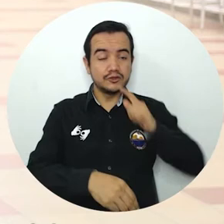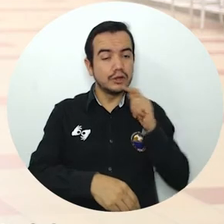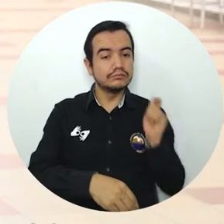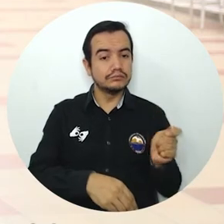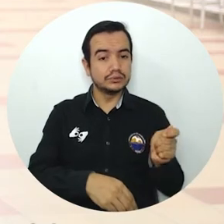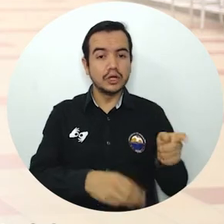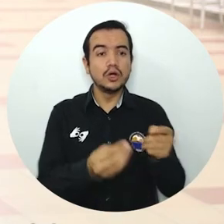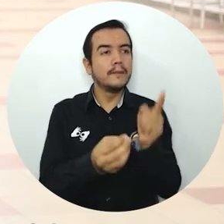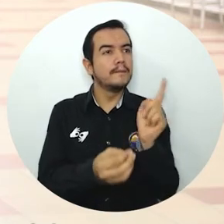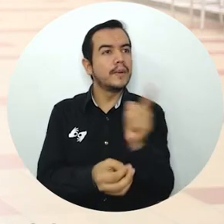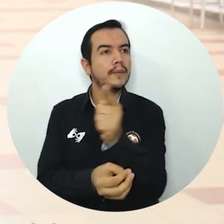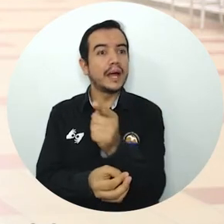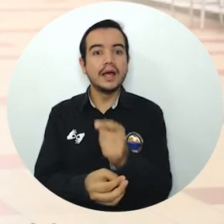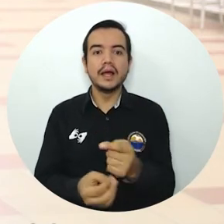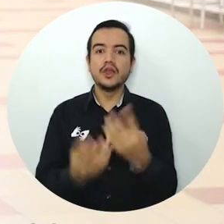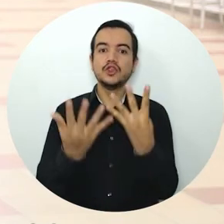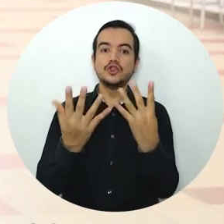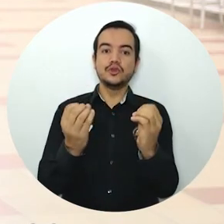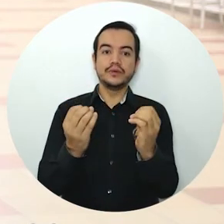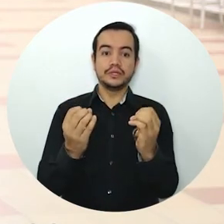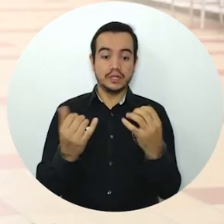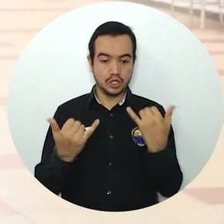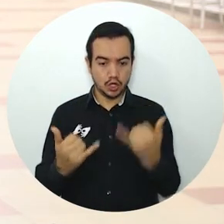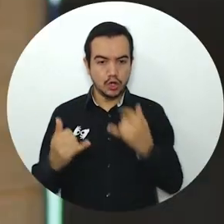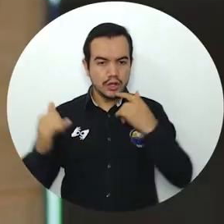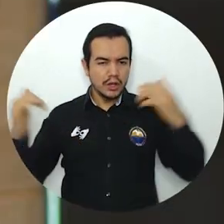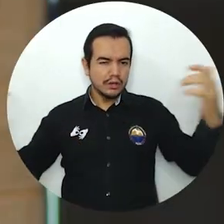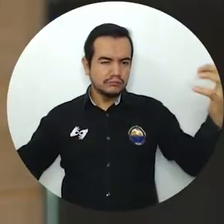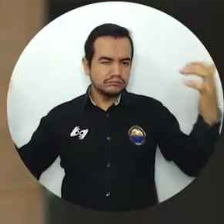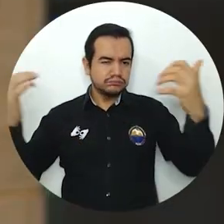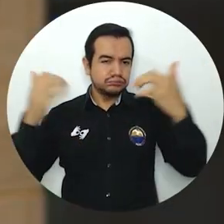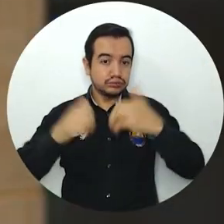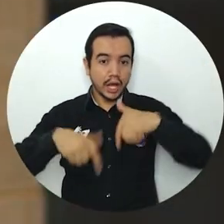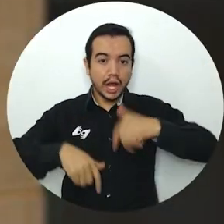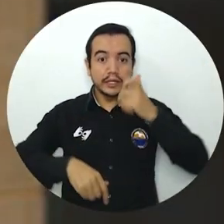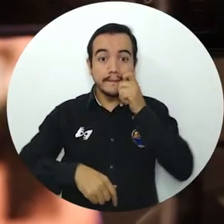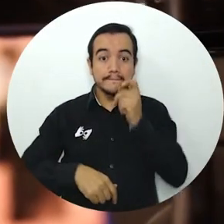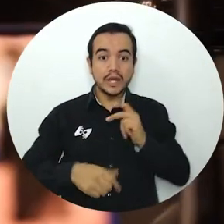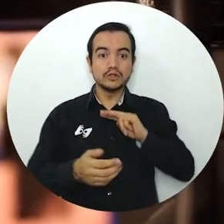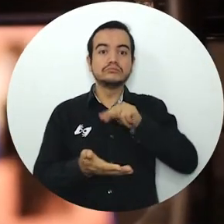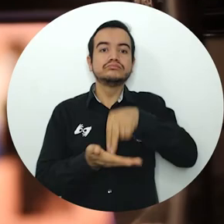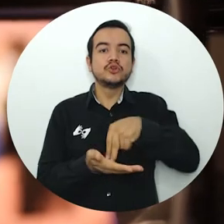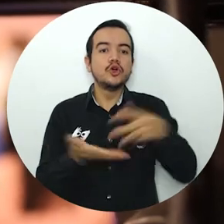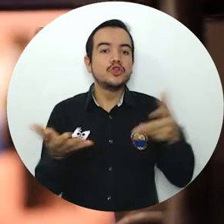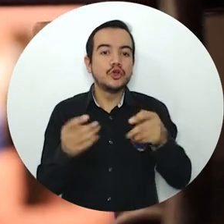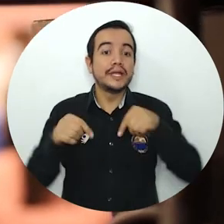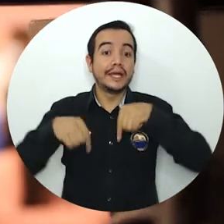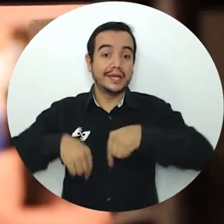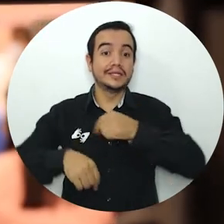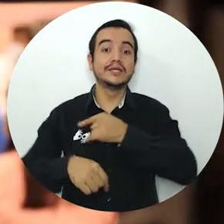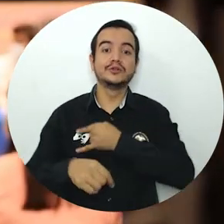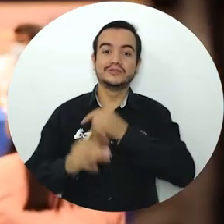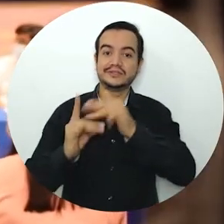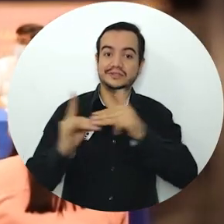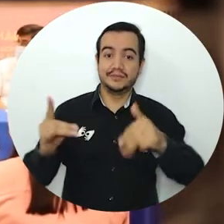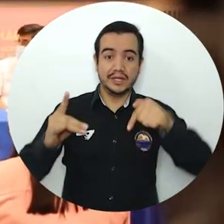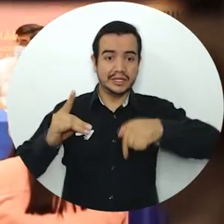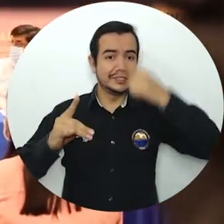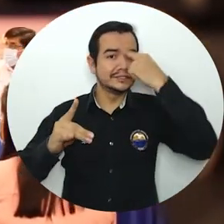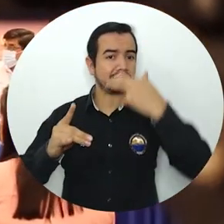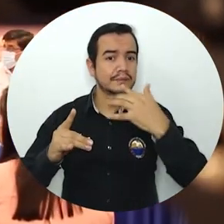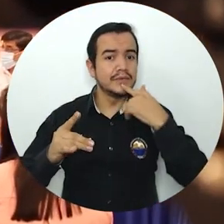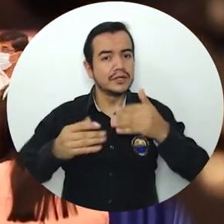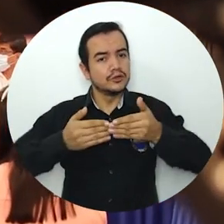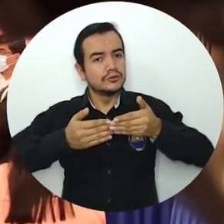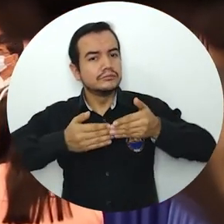que estamos teniendo la fortuna de poder nosotros estar hoy reunidos de manera presencial en la Universidad del Magdalena, la ciudad de Santa